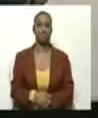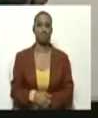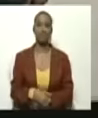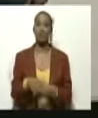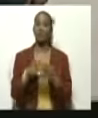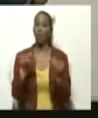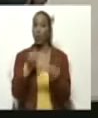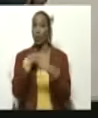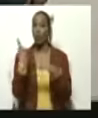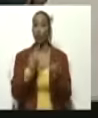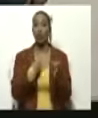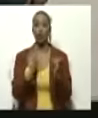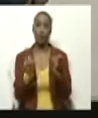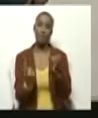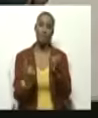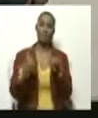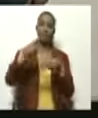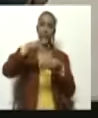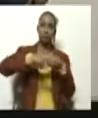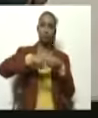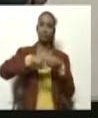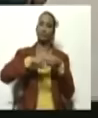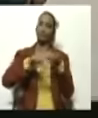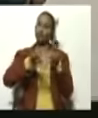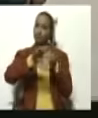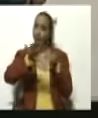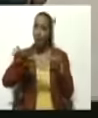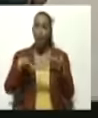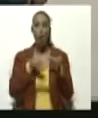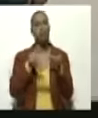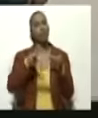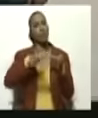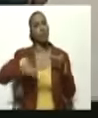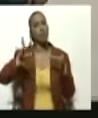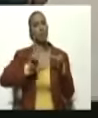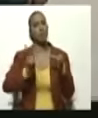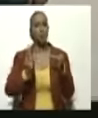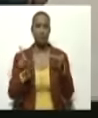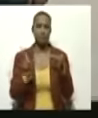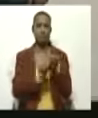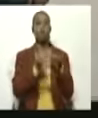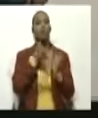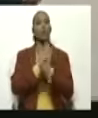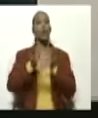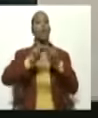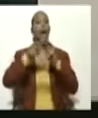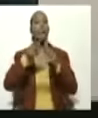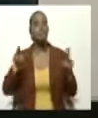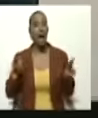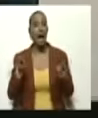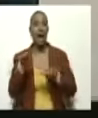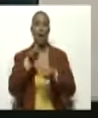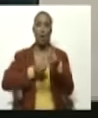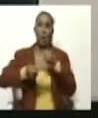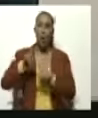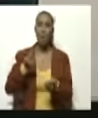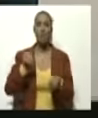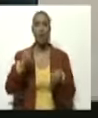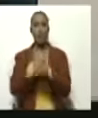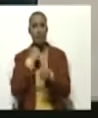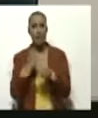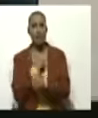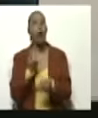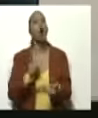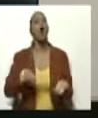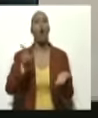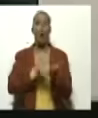quepamos y donde la paz y la estabilidad, la educación y el crecimiento económico y empleo regrese a